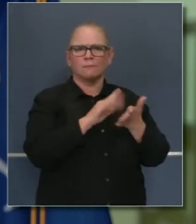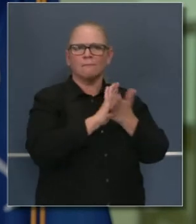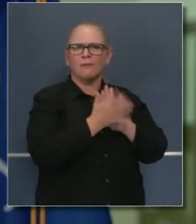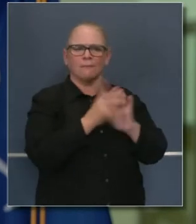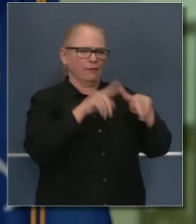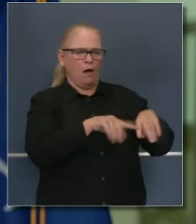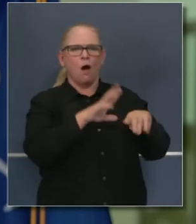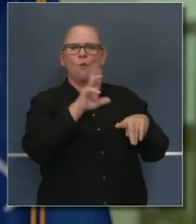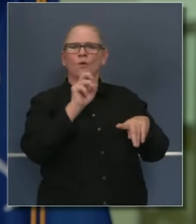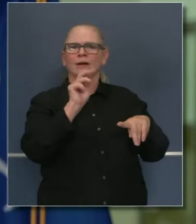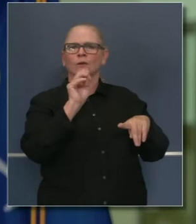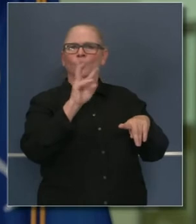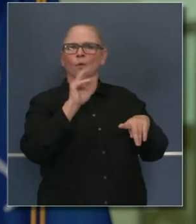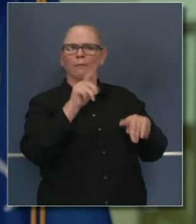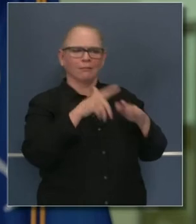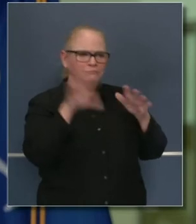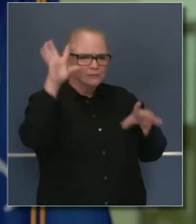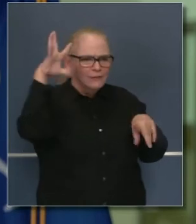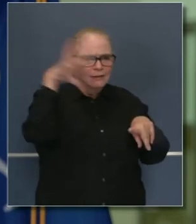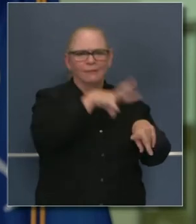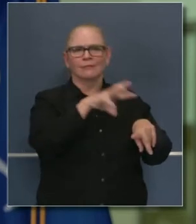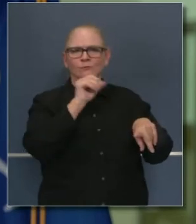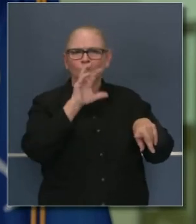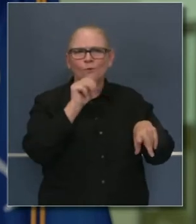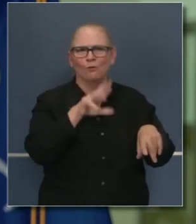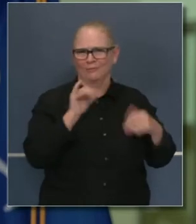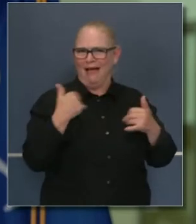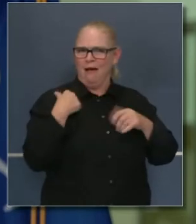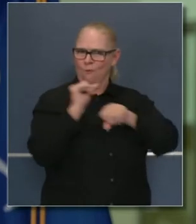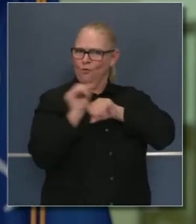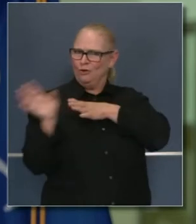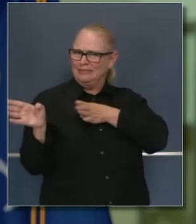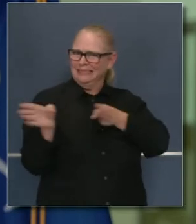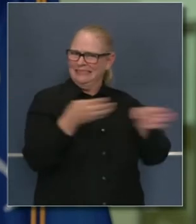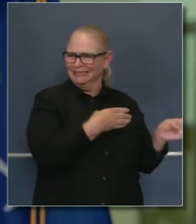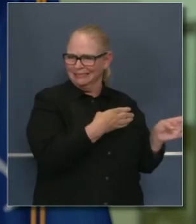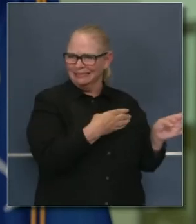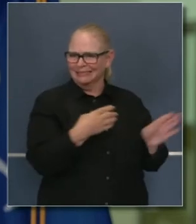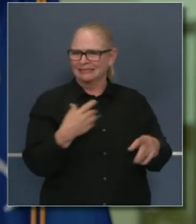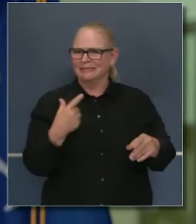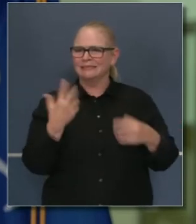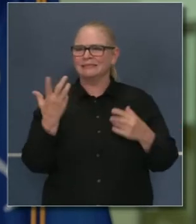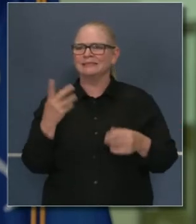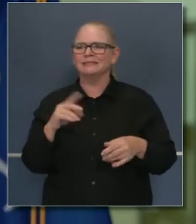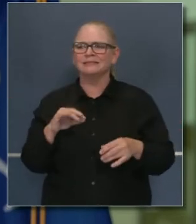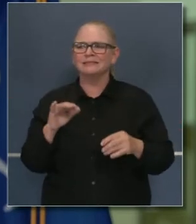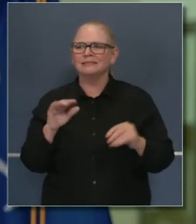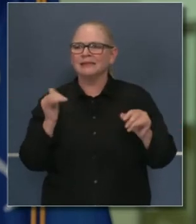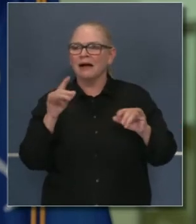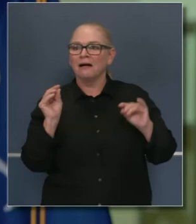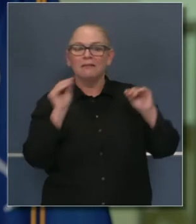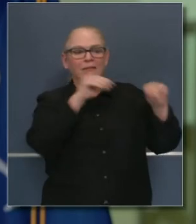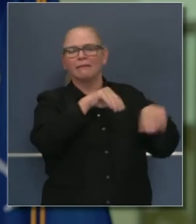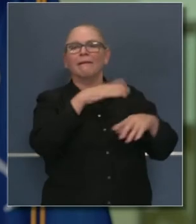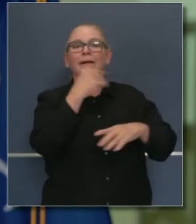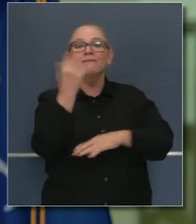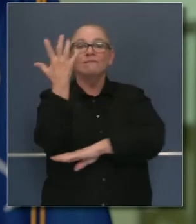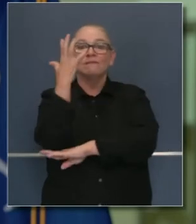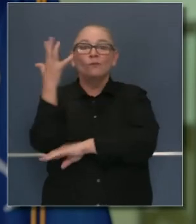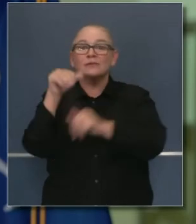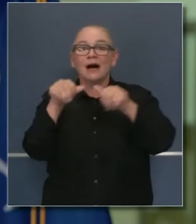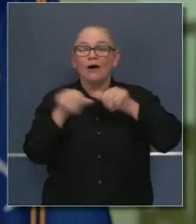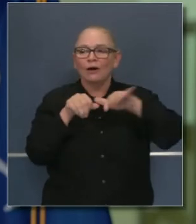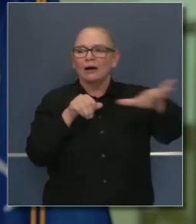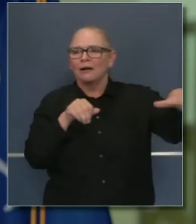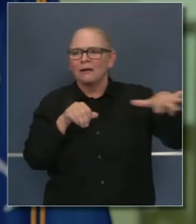el interfase entre la tierra y los usuarios que usted mencionó, parte de la interacción y preocupaciones que hay